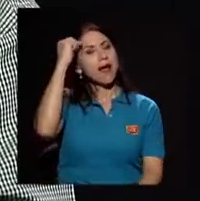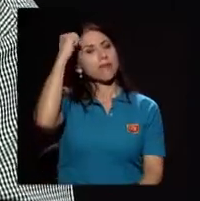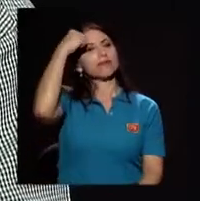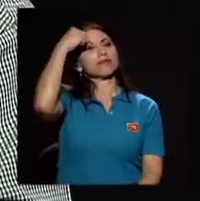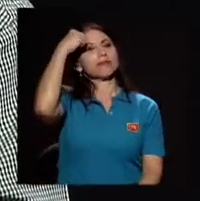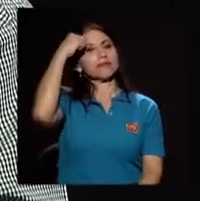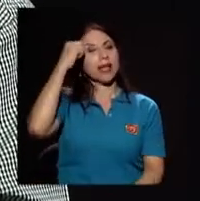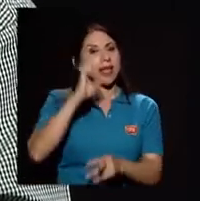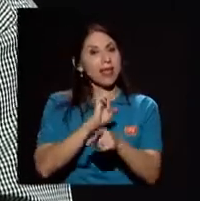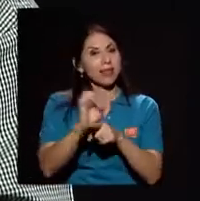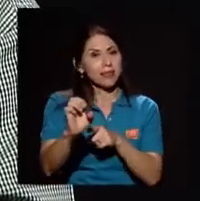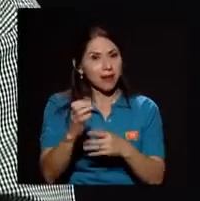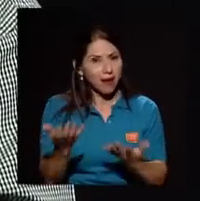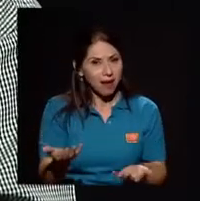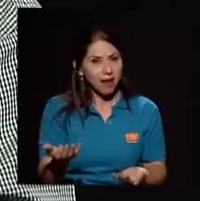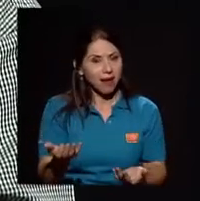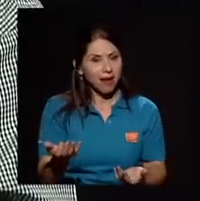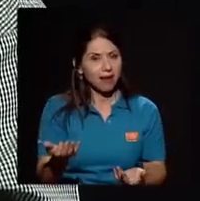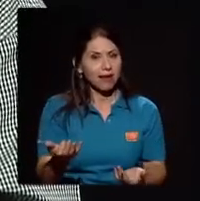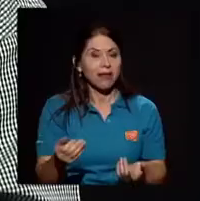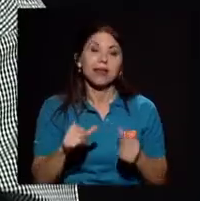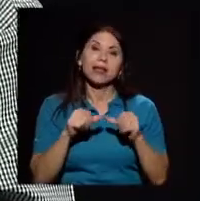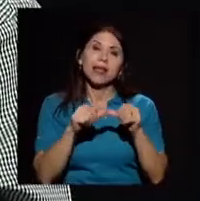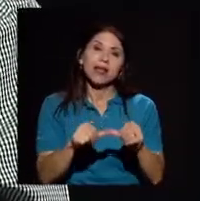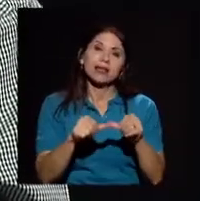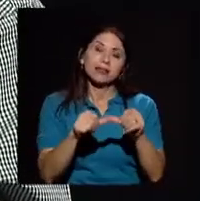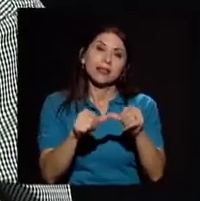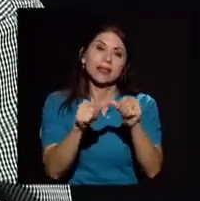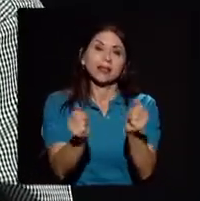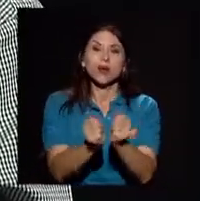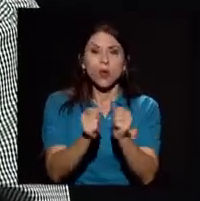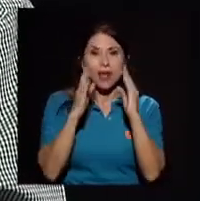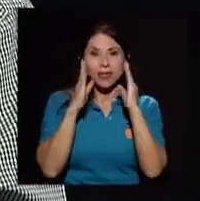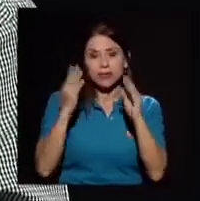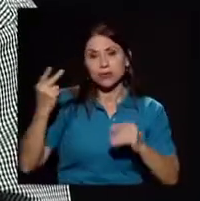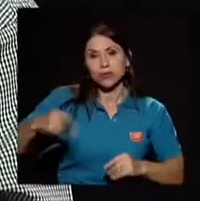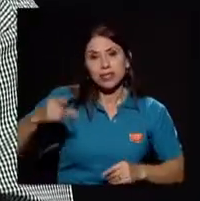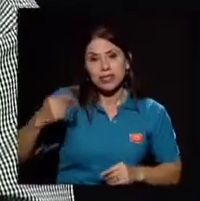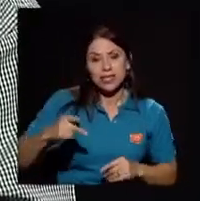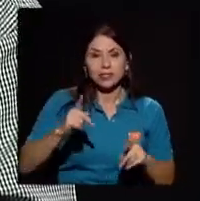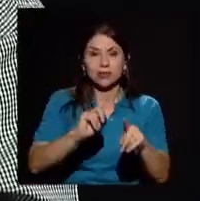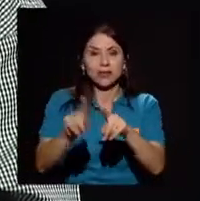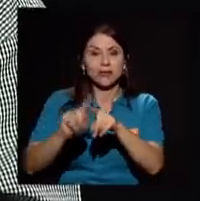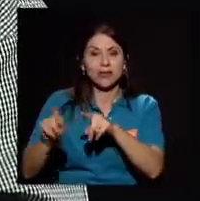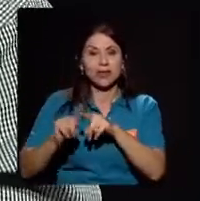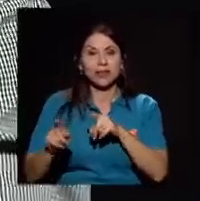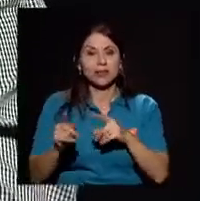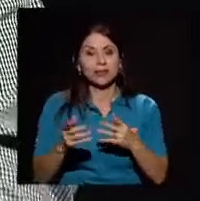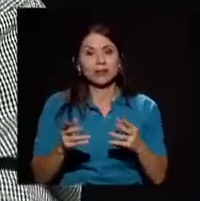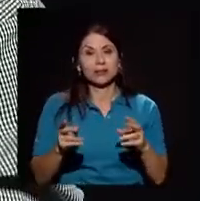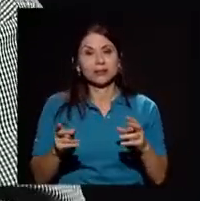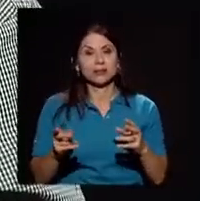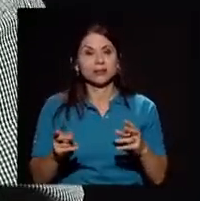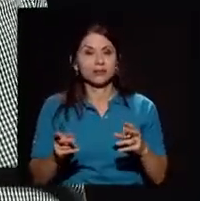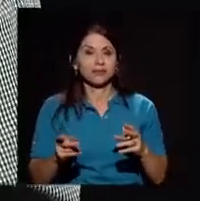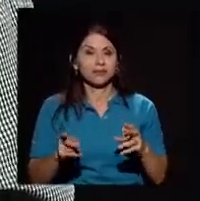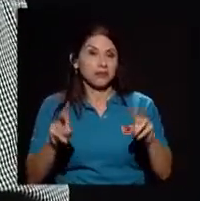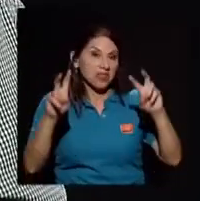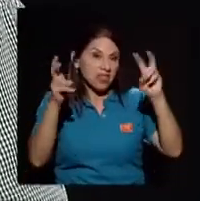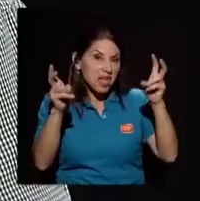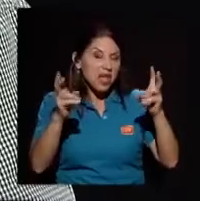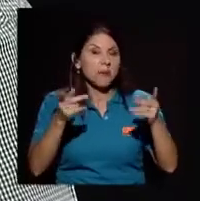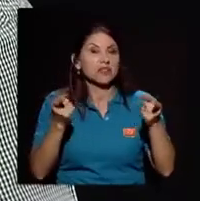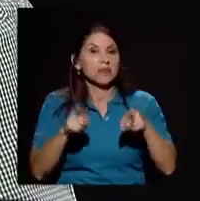tenemos que seguir insistiendo al final de cuentas la gestión de riesgo una serie de aspectos a nivel cotidiano